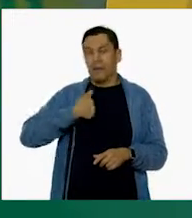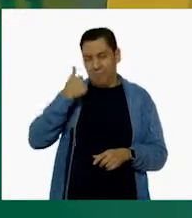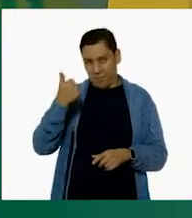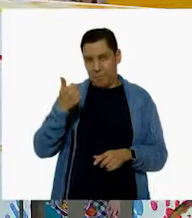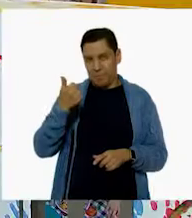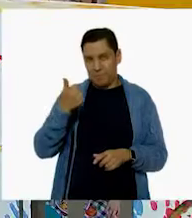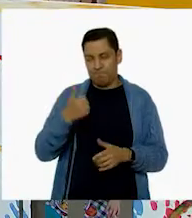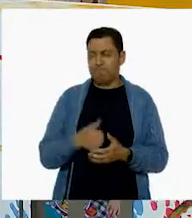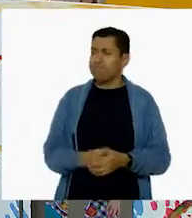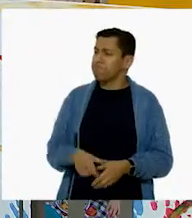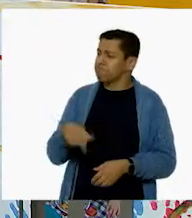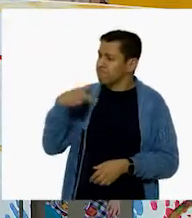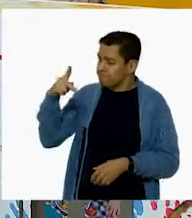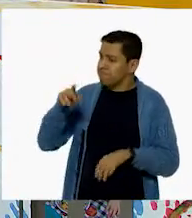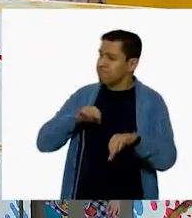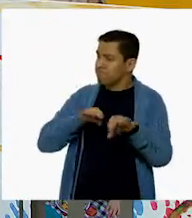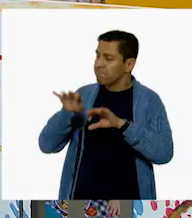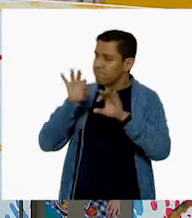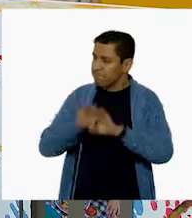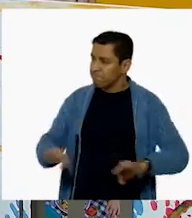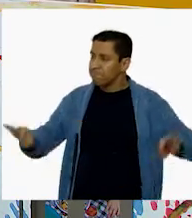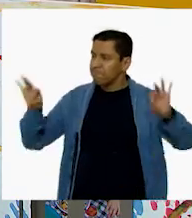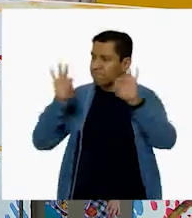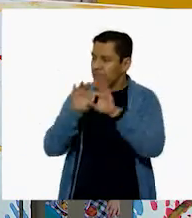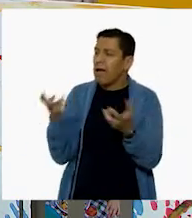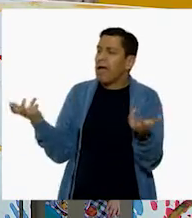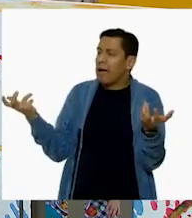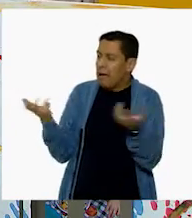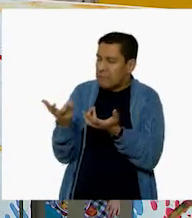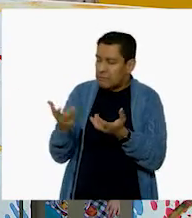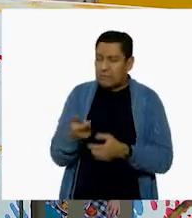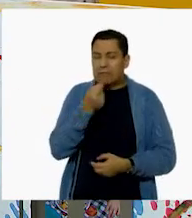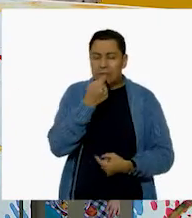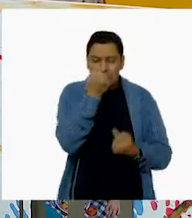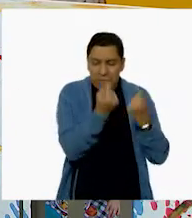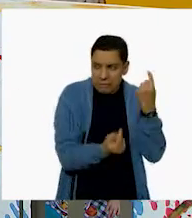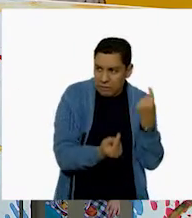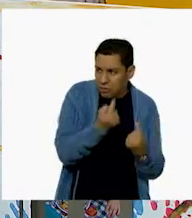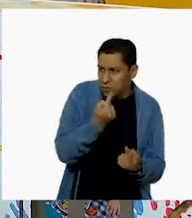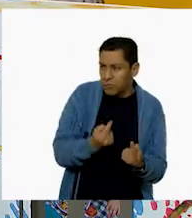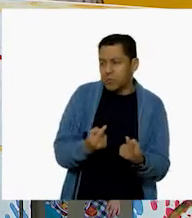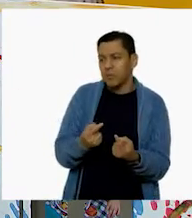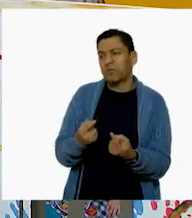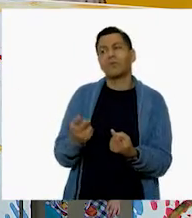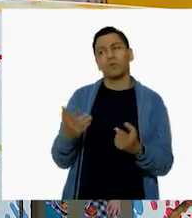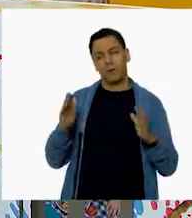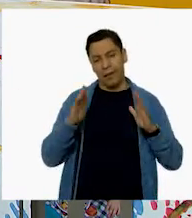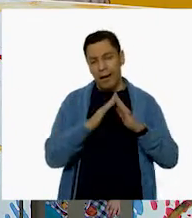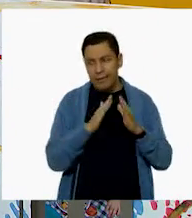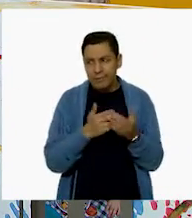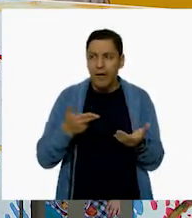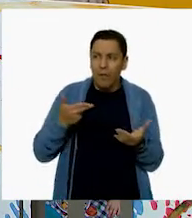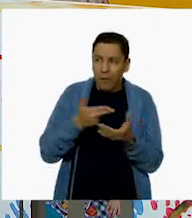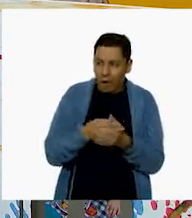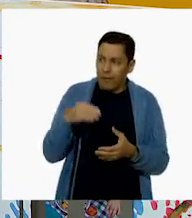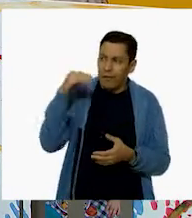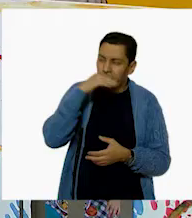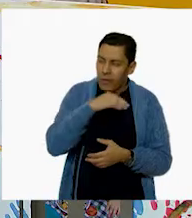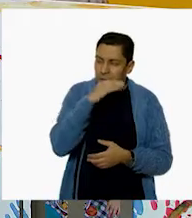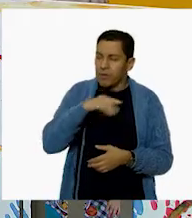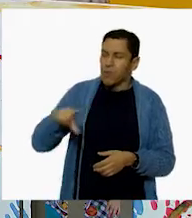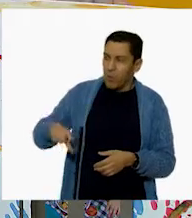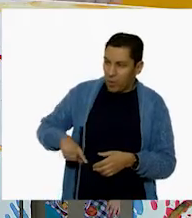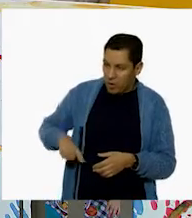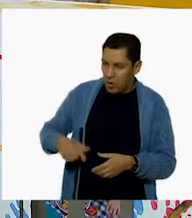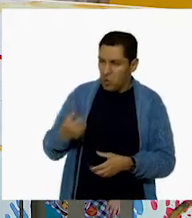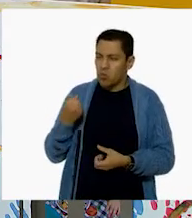tu profesión es muy importante y, sobre todo, lo que haces, la labor que haces con las niñas y los niños de las casas hogares a las que visitas y con las que tú